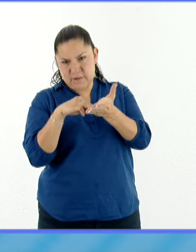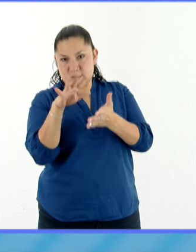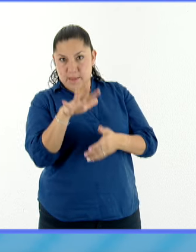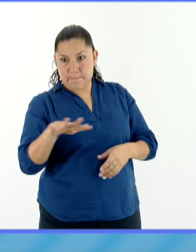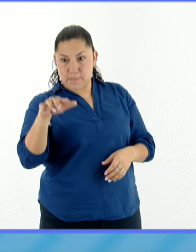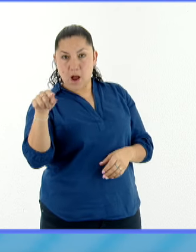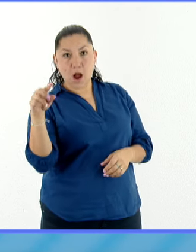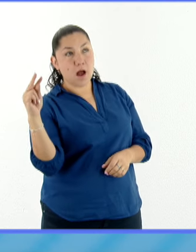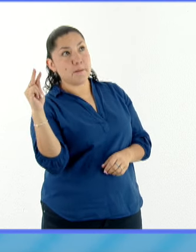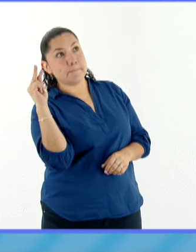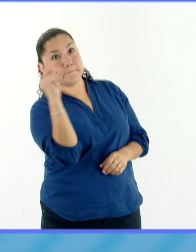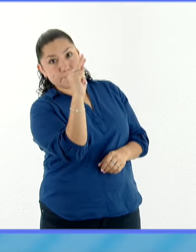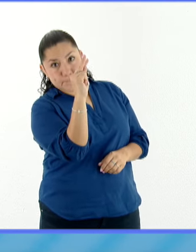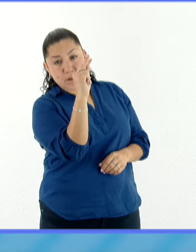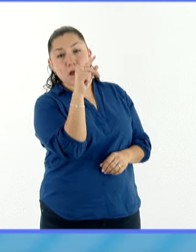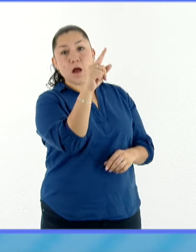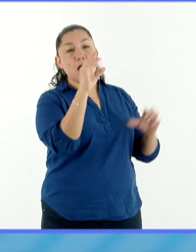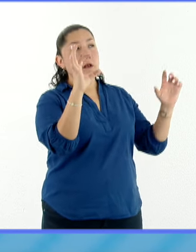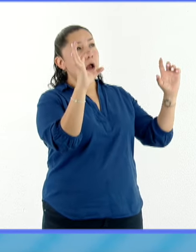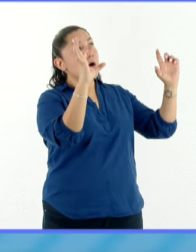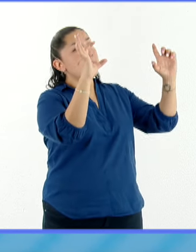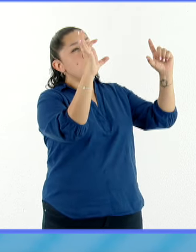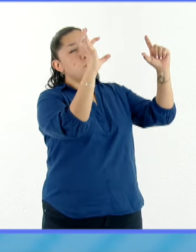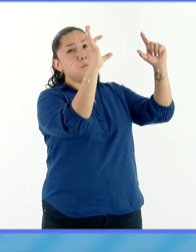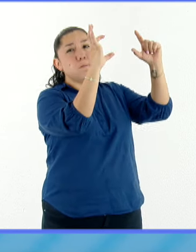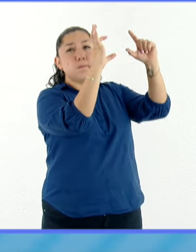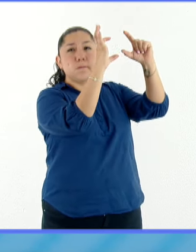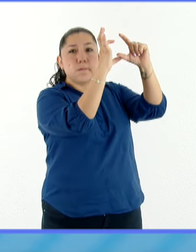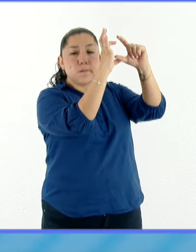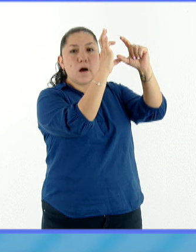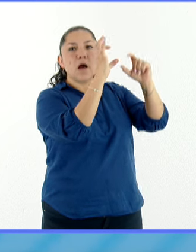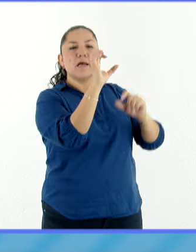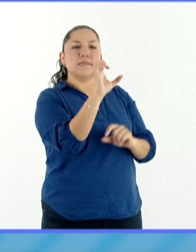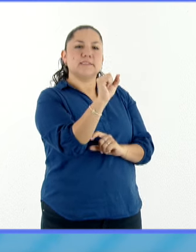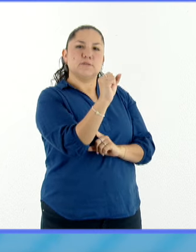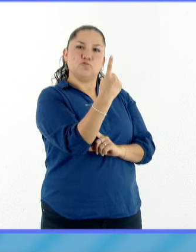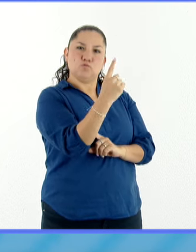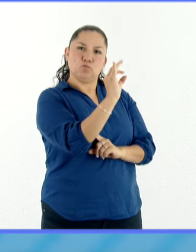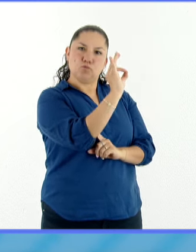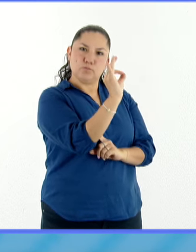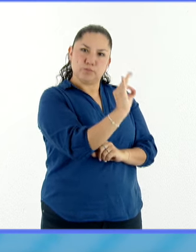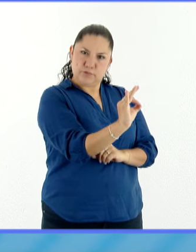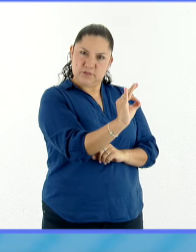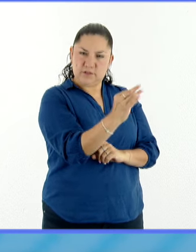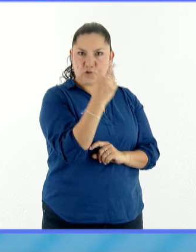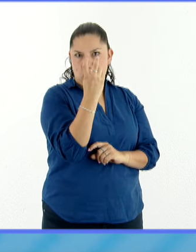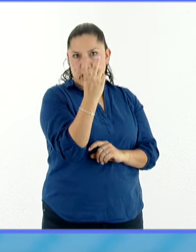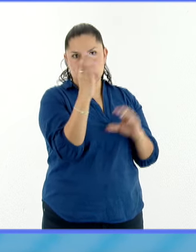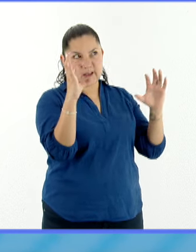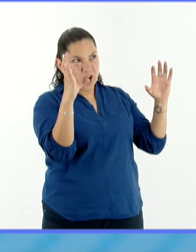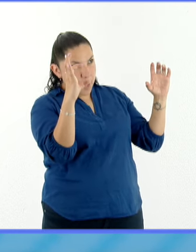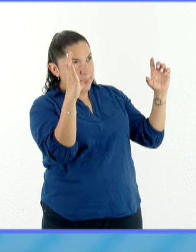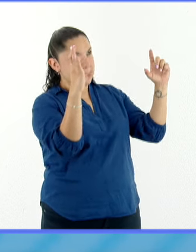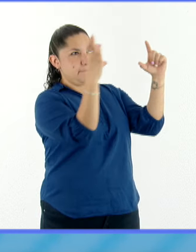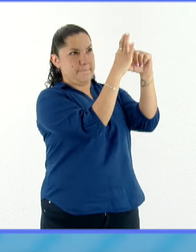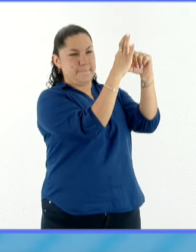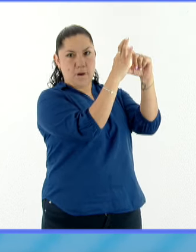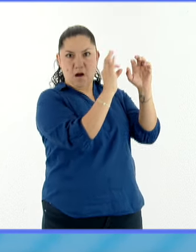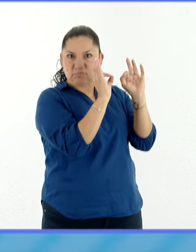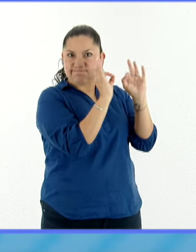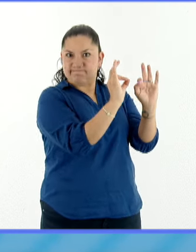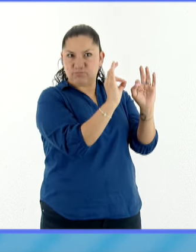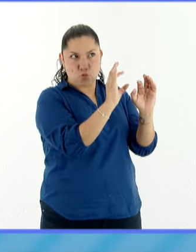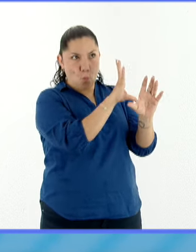una magnitud del orden de 61%, una cosa así, ¿no? Entonces prácticamente en todo el país